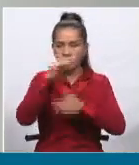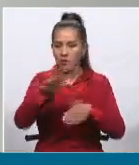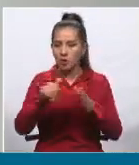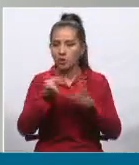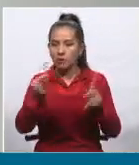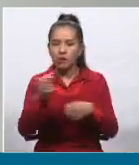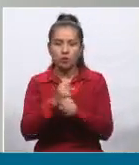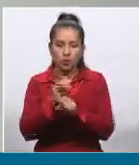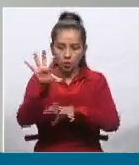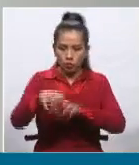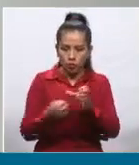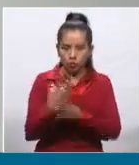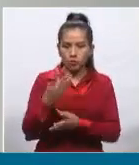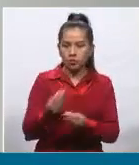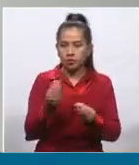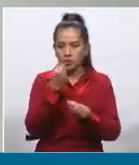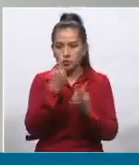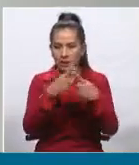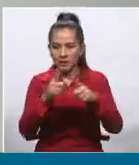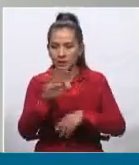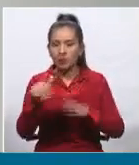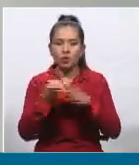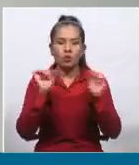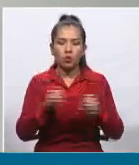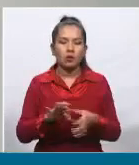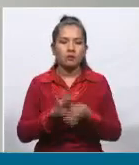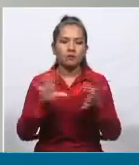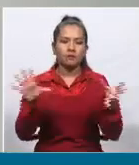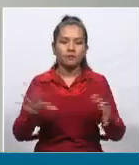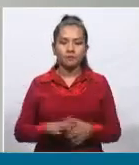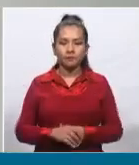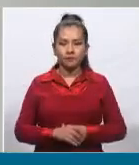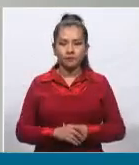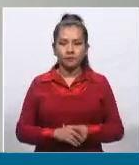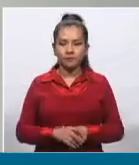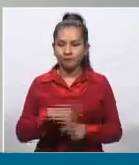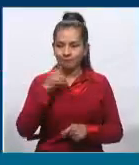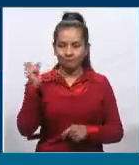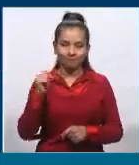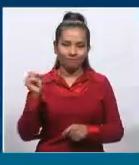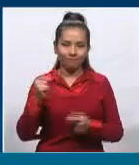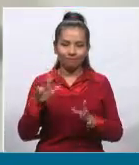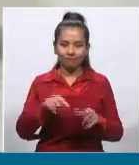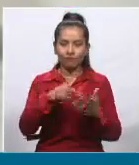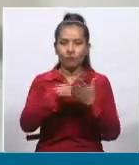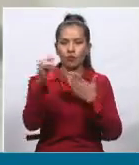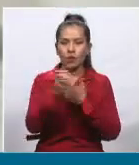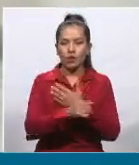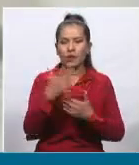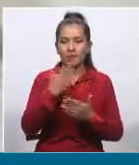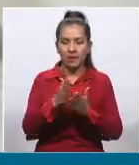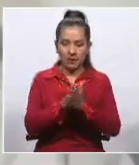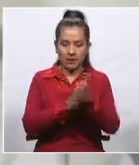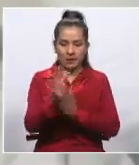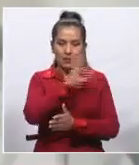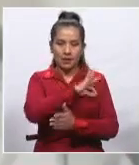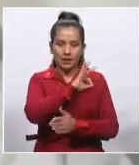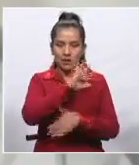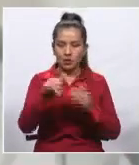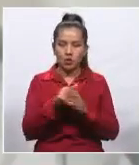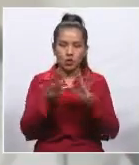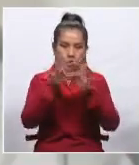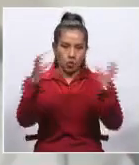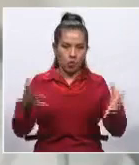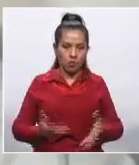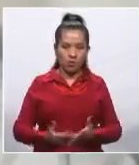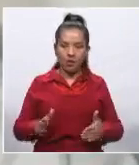consumidores puedan interactuar. No, definitivamente es un proyecto de interés global el que se está